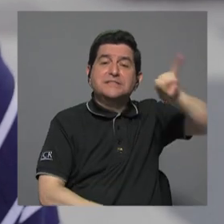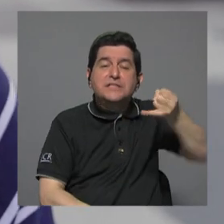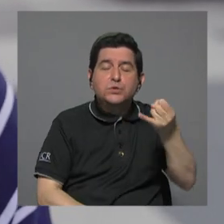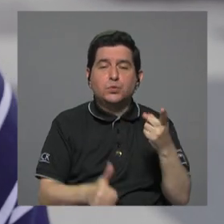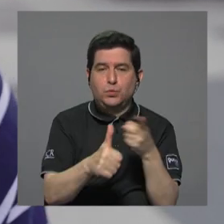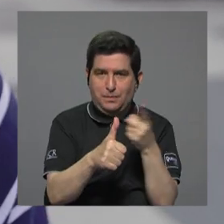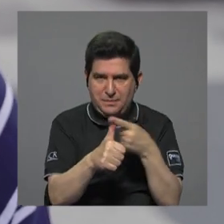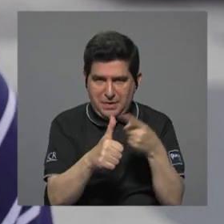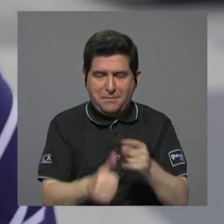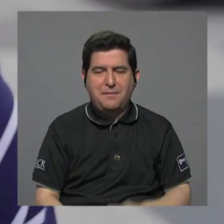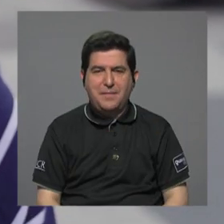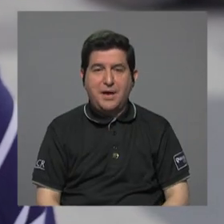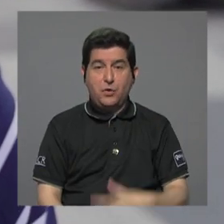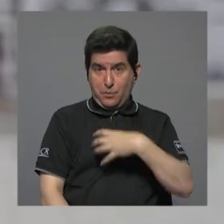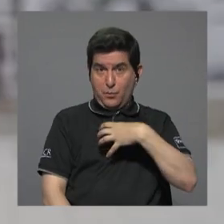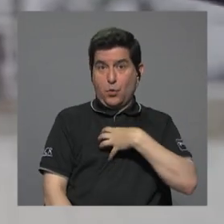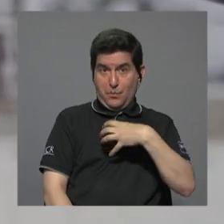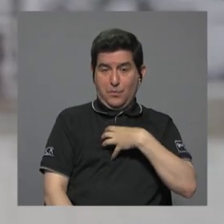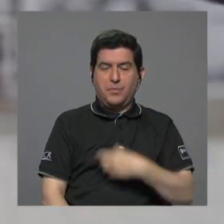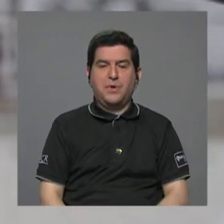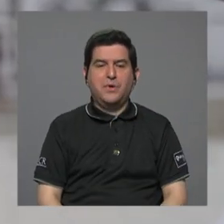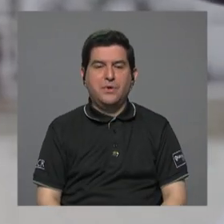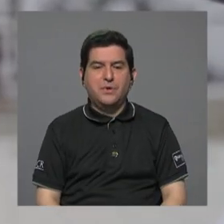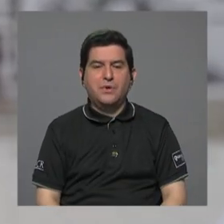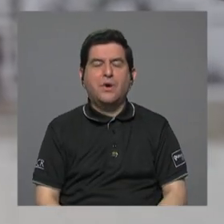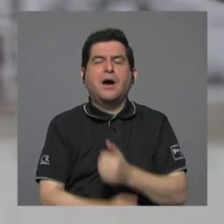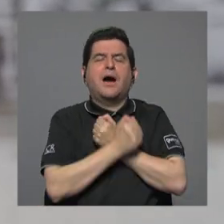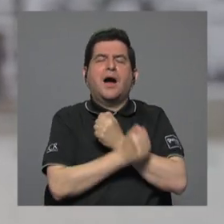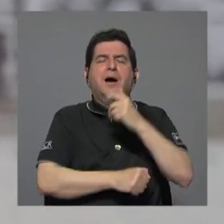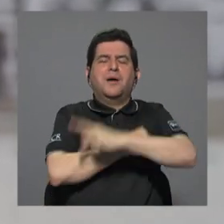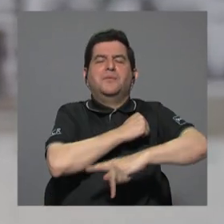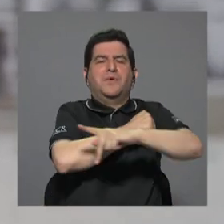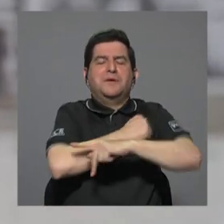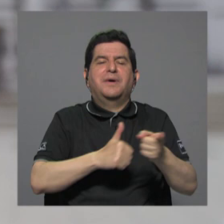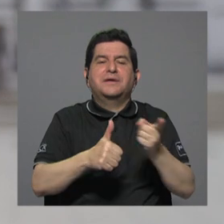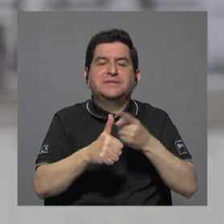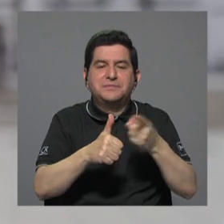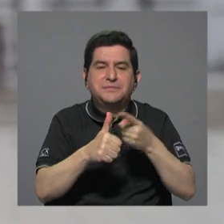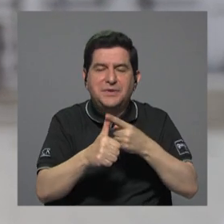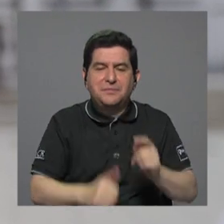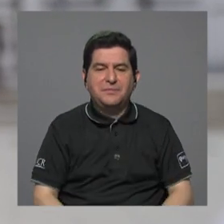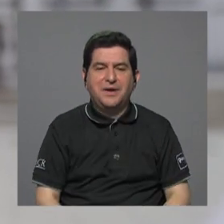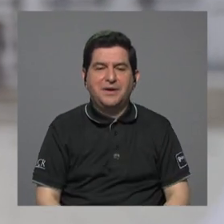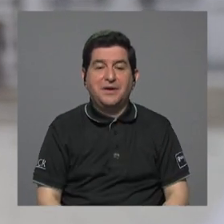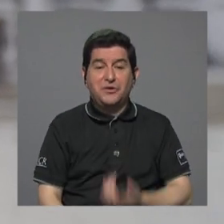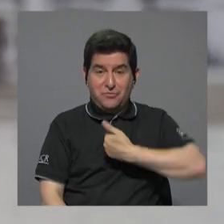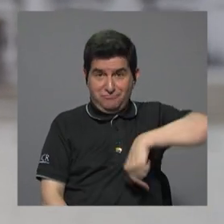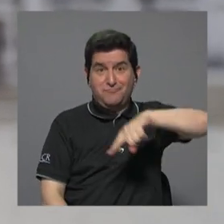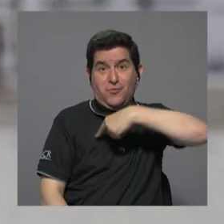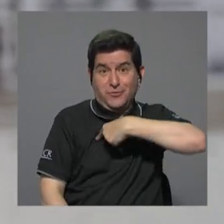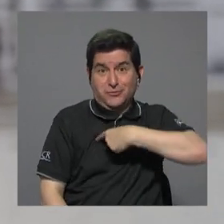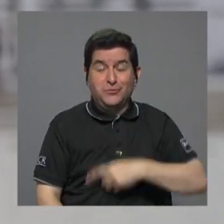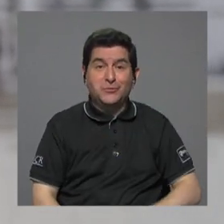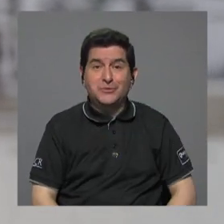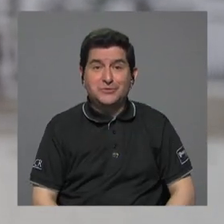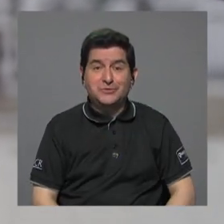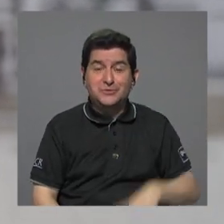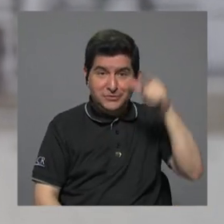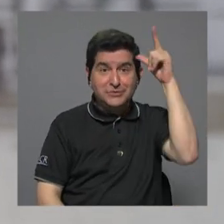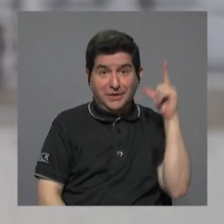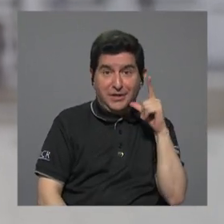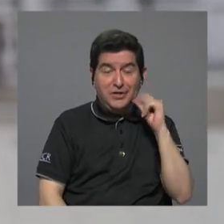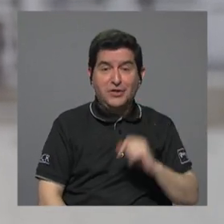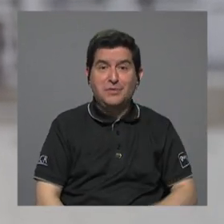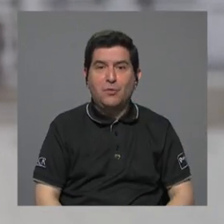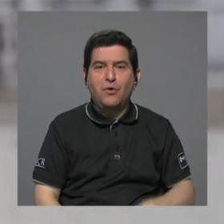primeramente primero lo nuestro a la mara mi patria le digo primero nosotros obviamente Limón porque